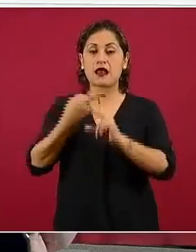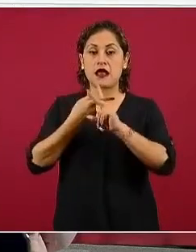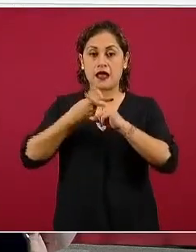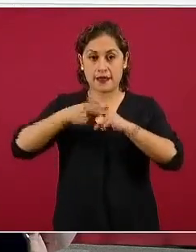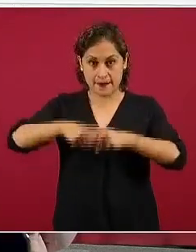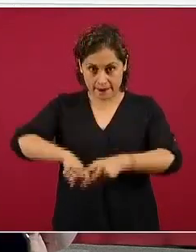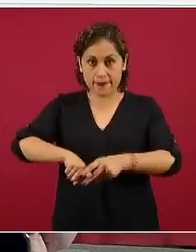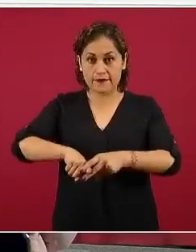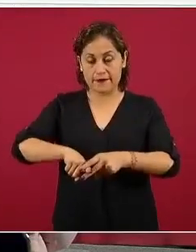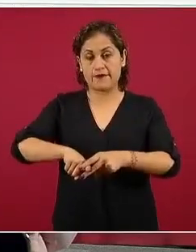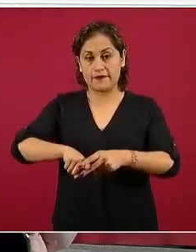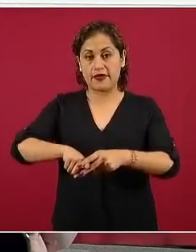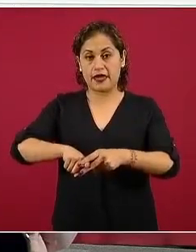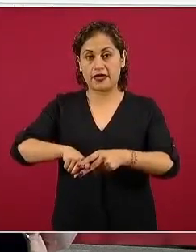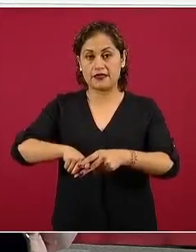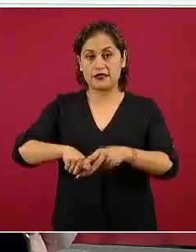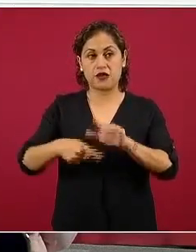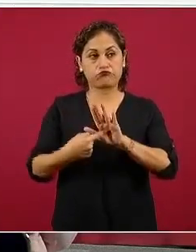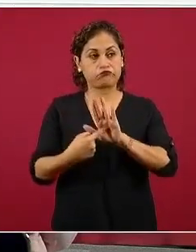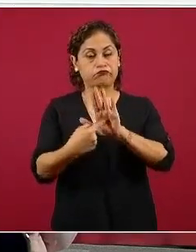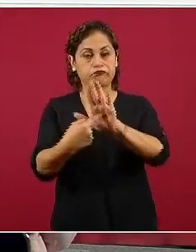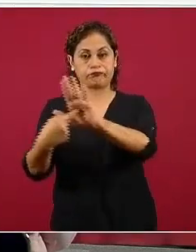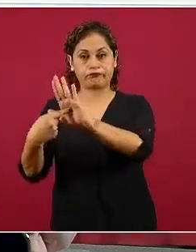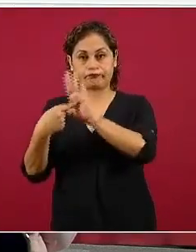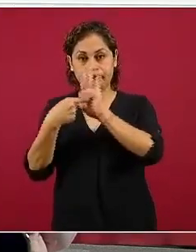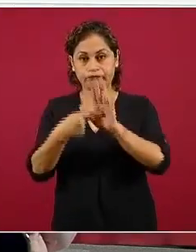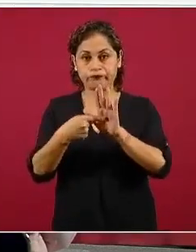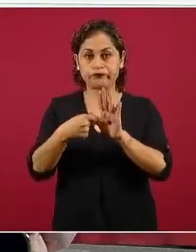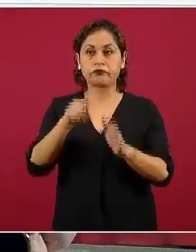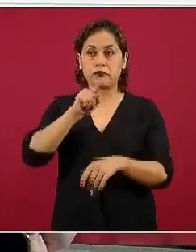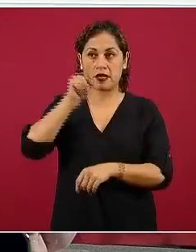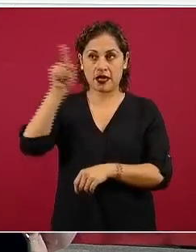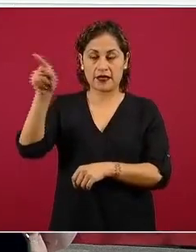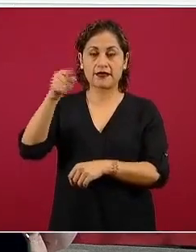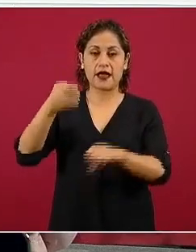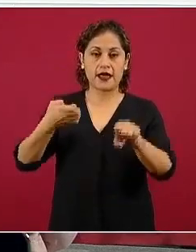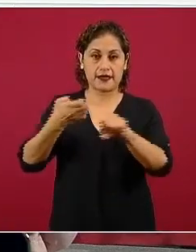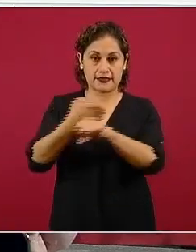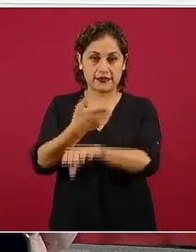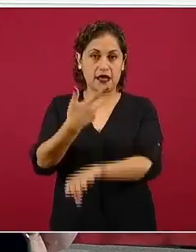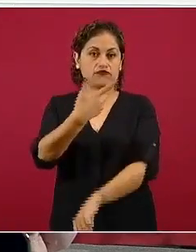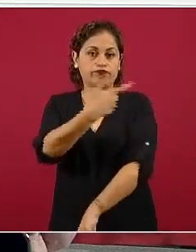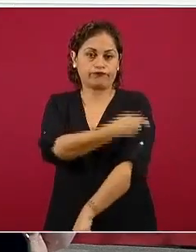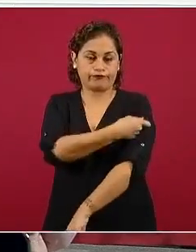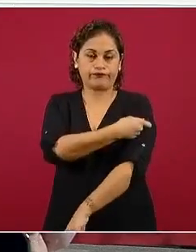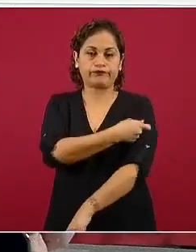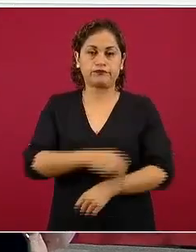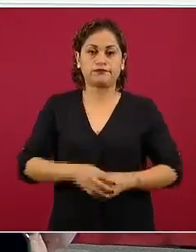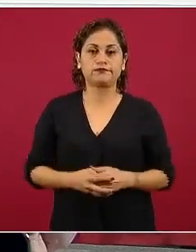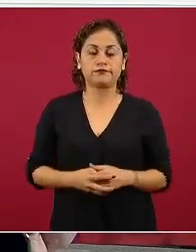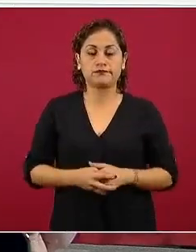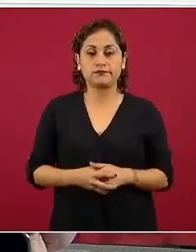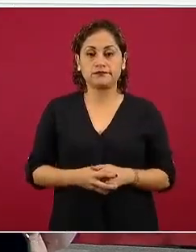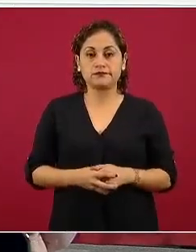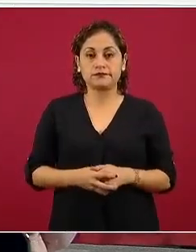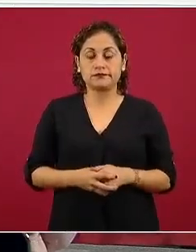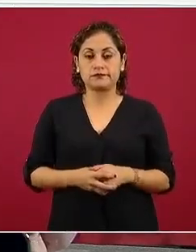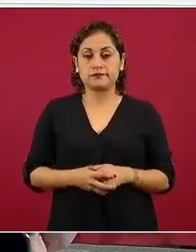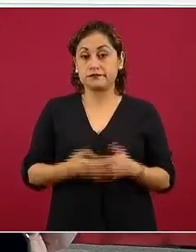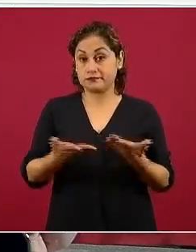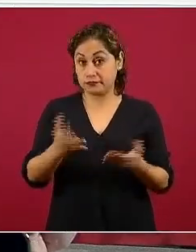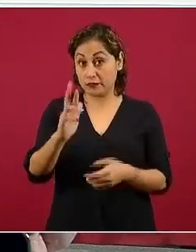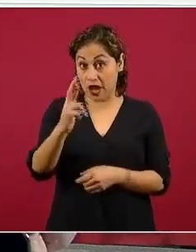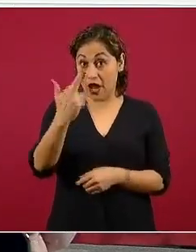de la aplicación de la jornada de vacunación en esa entidad federativa. Recuerden también que lo que estamos